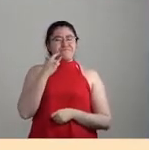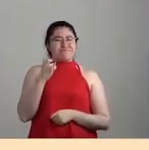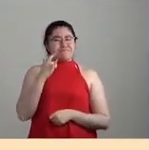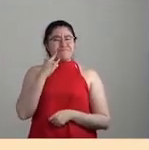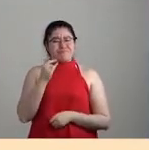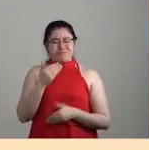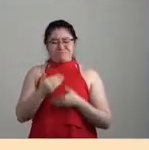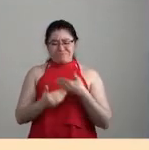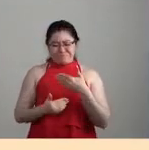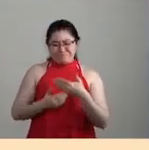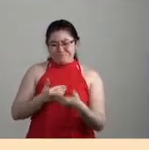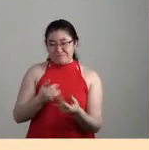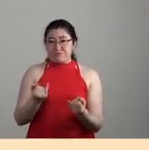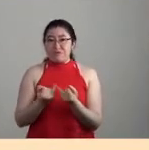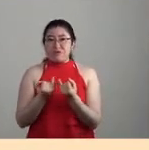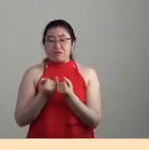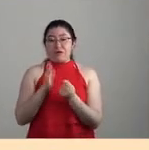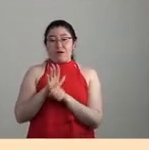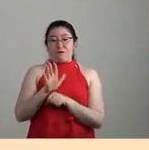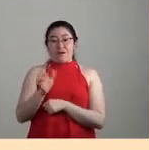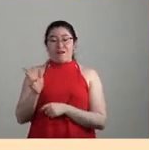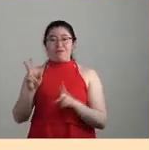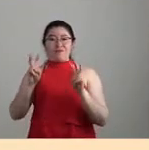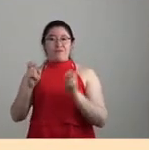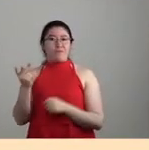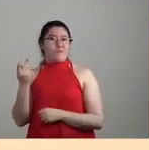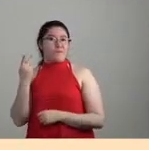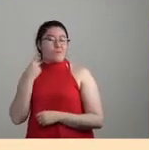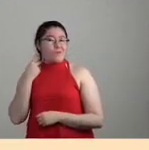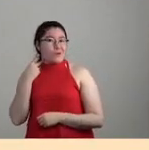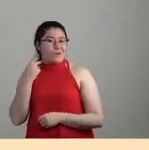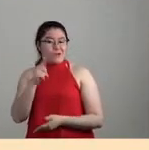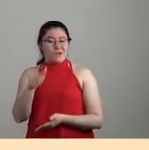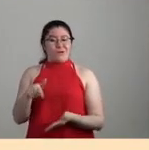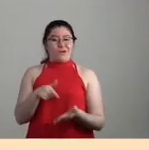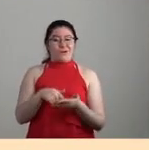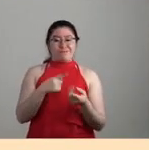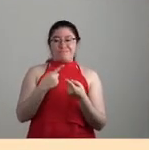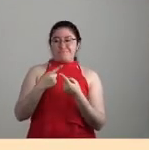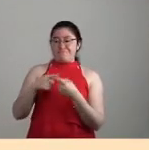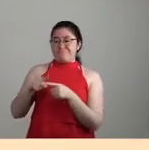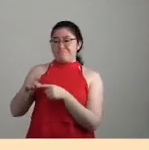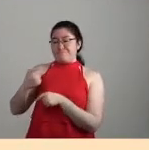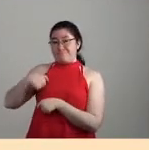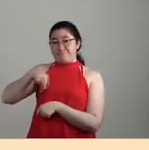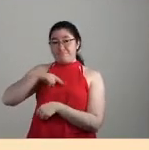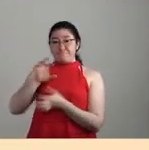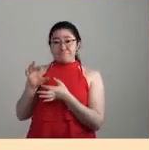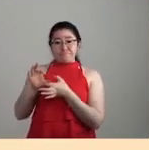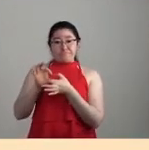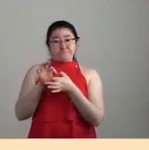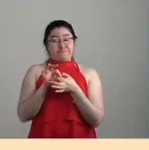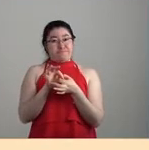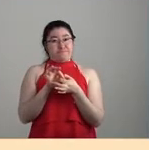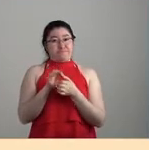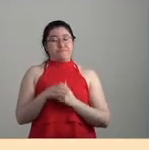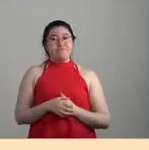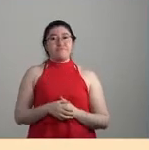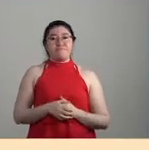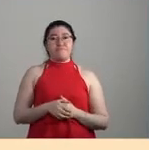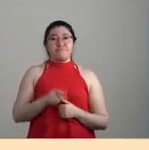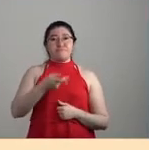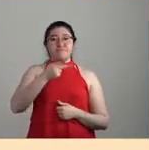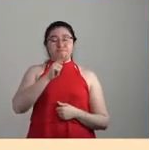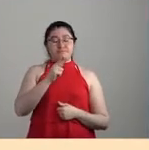politización en los distintos lugares, ¿no?, con los que estamos de alguna manera conectados, pero bueno, algo que a